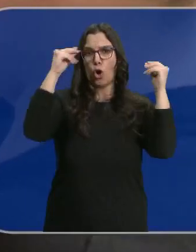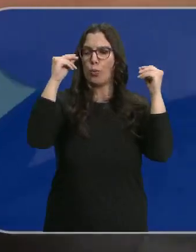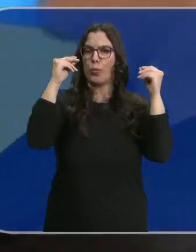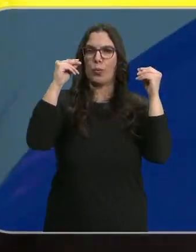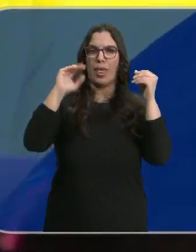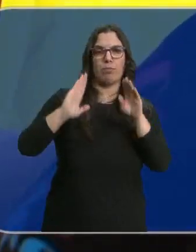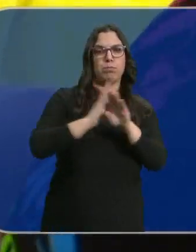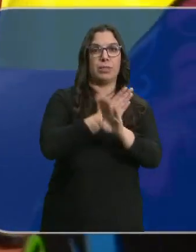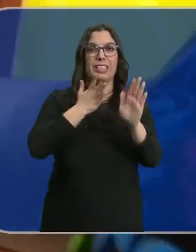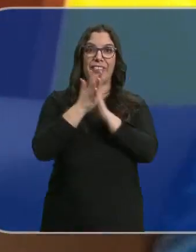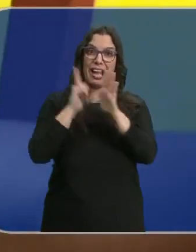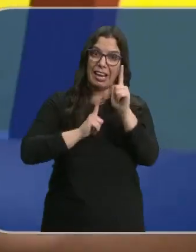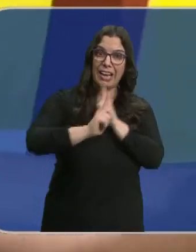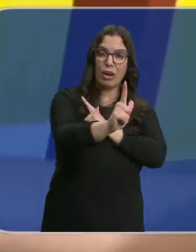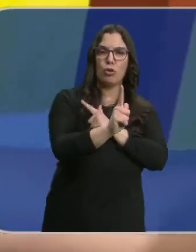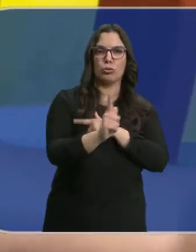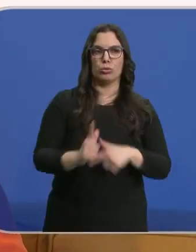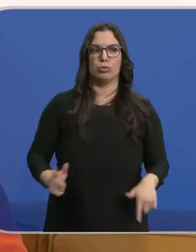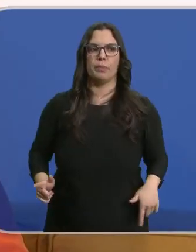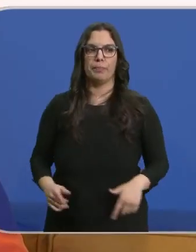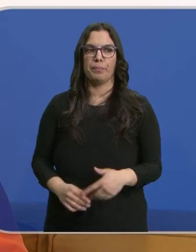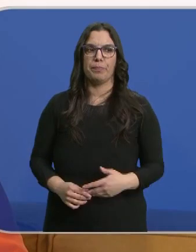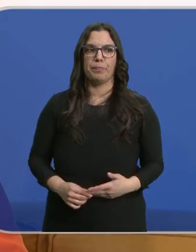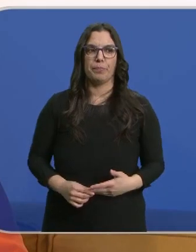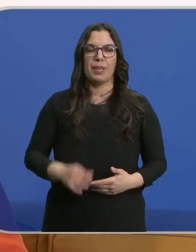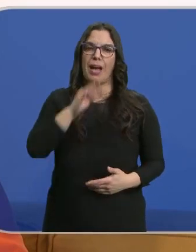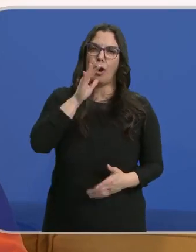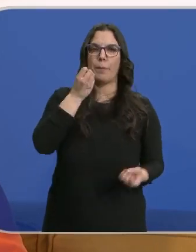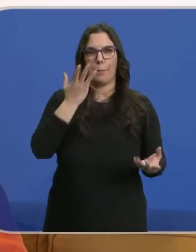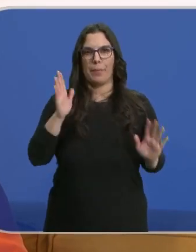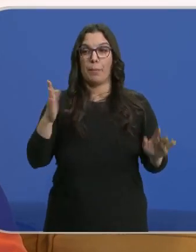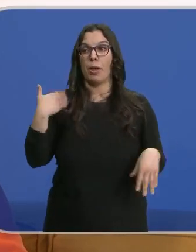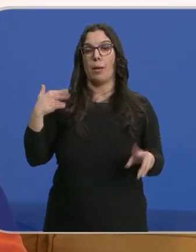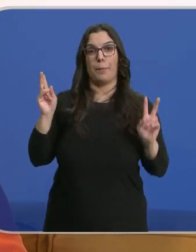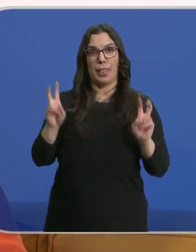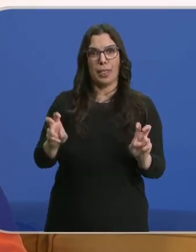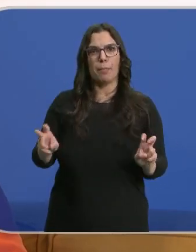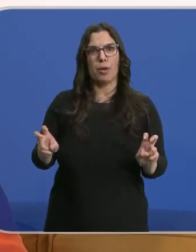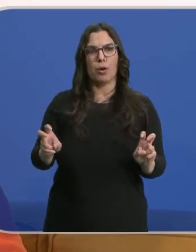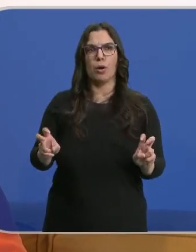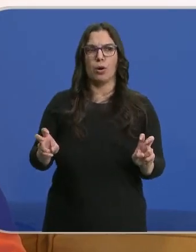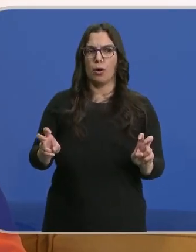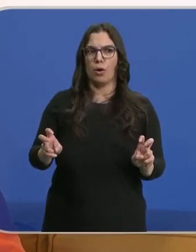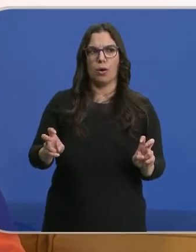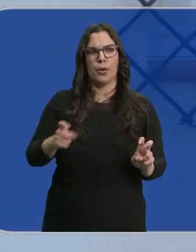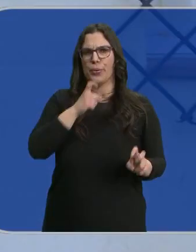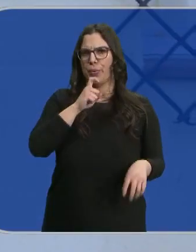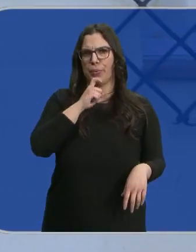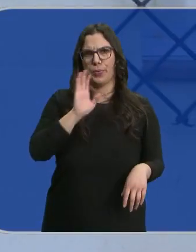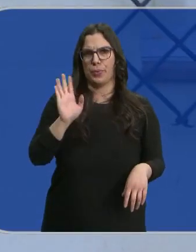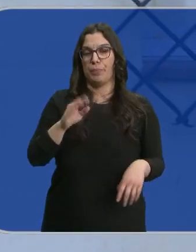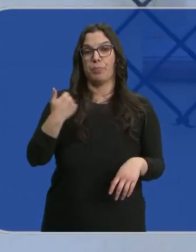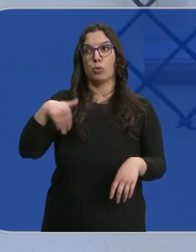solo significaba poner kilómetros de por medio. Ahora bien, pero al principio más difícil.